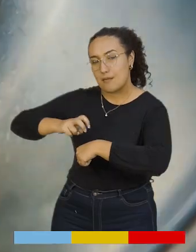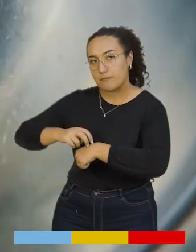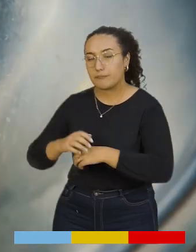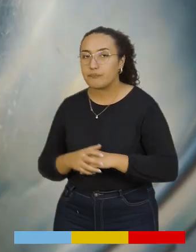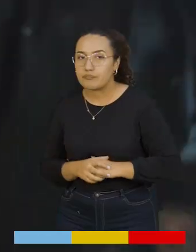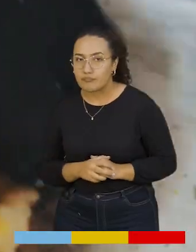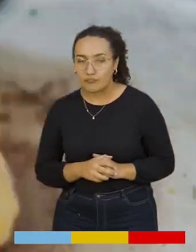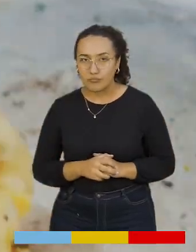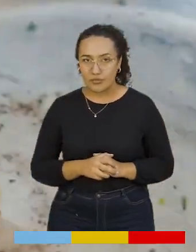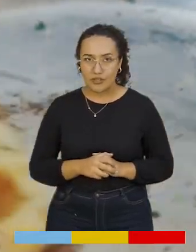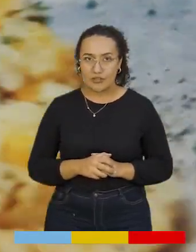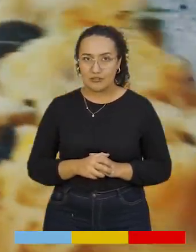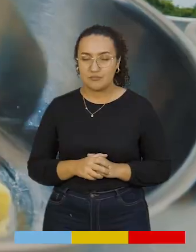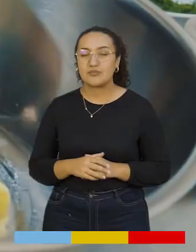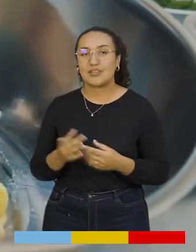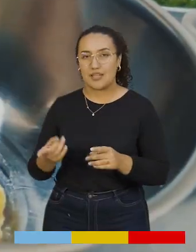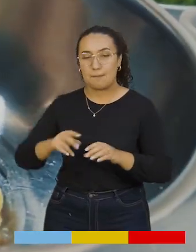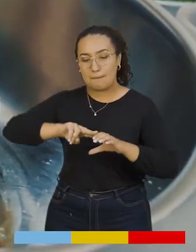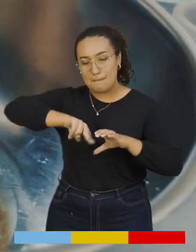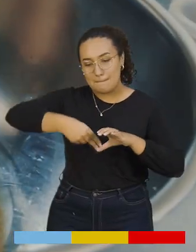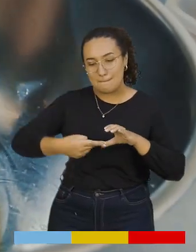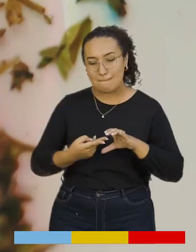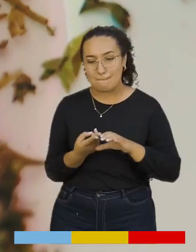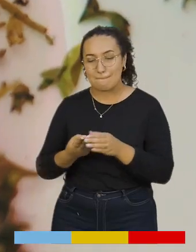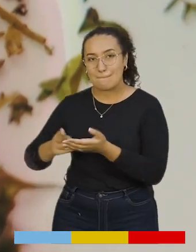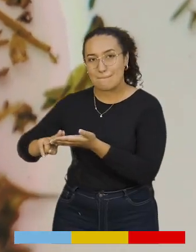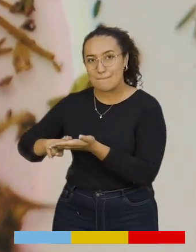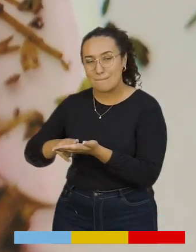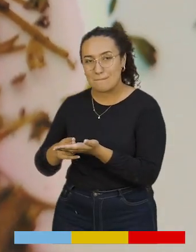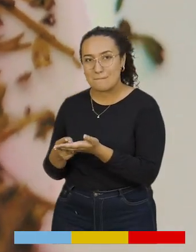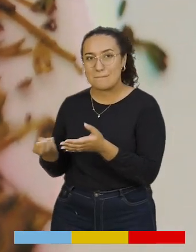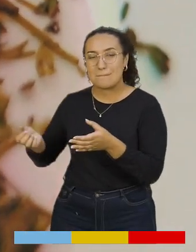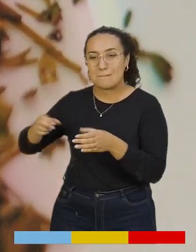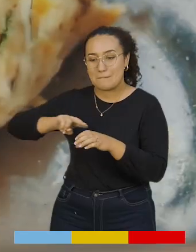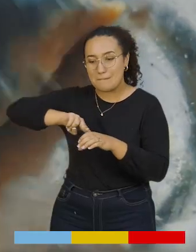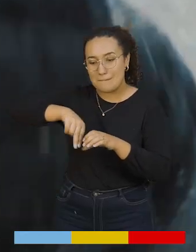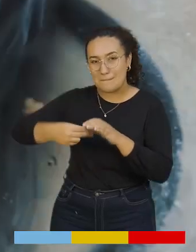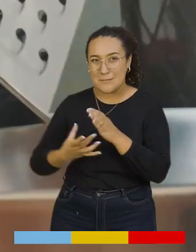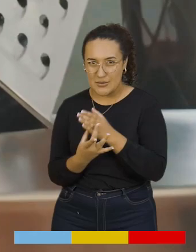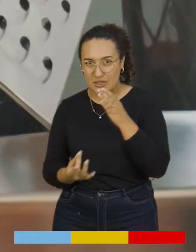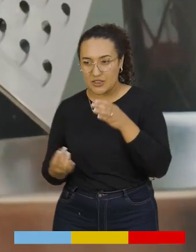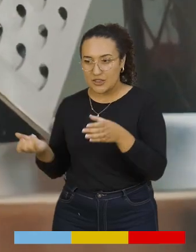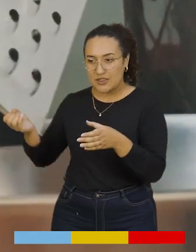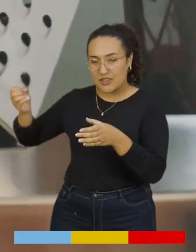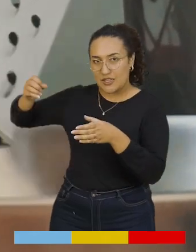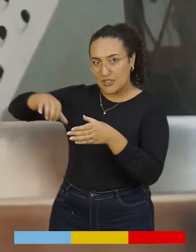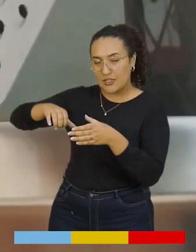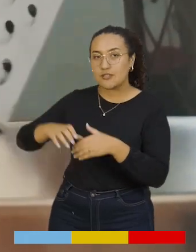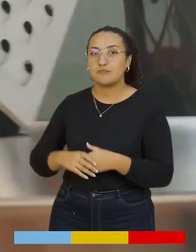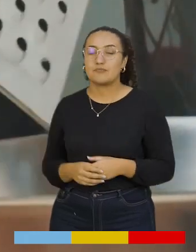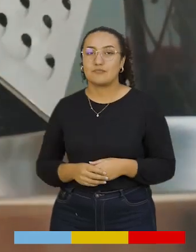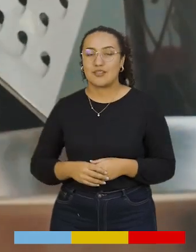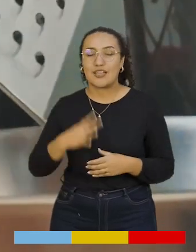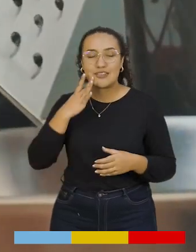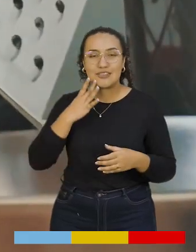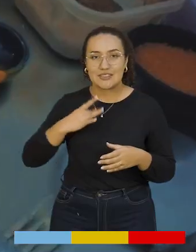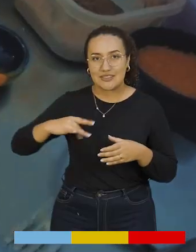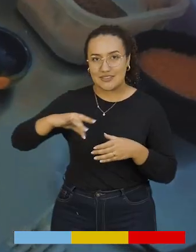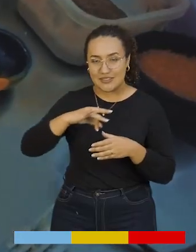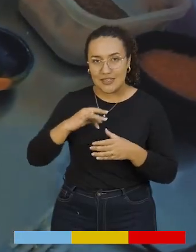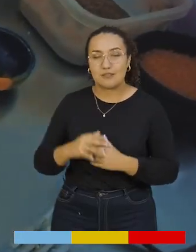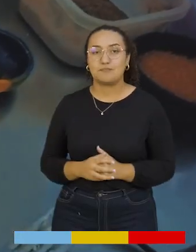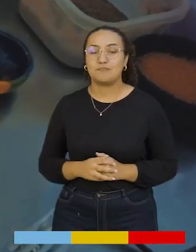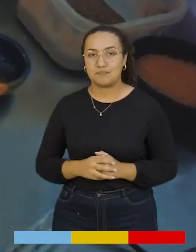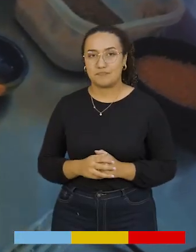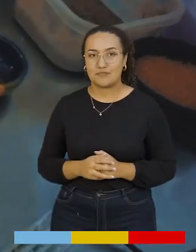que ya tenemos acapizada, la vamos a mezclar con mantequilla, cilantro, sal, pimienta, ralladura de limón. Bueno, Iván,